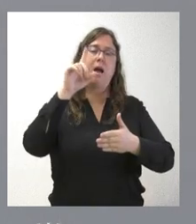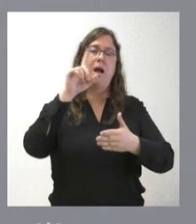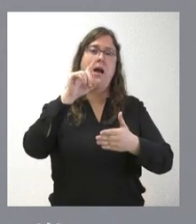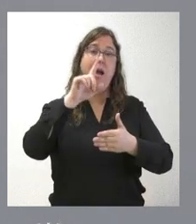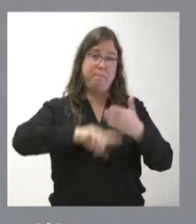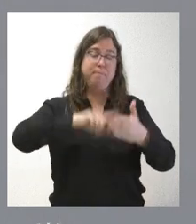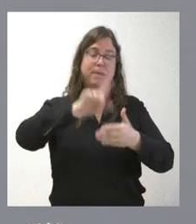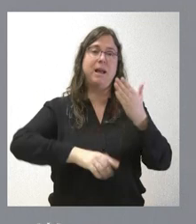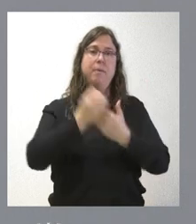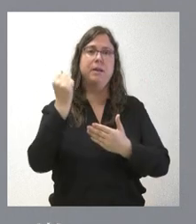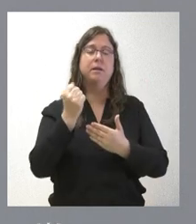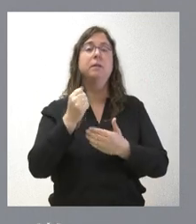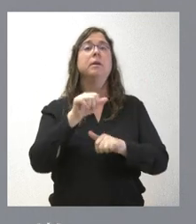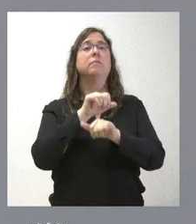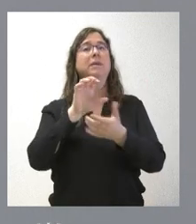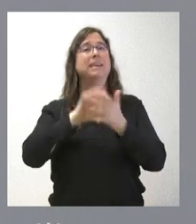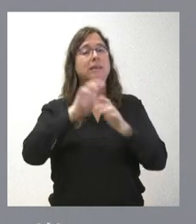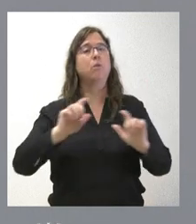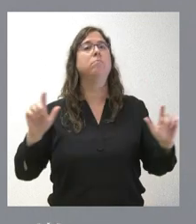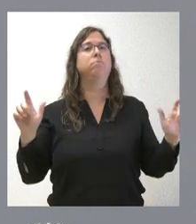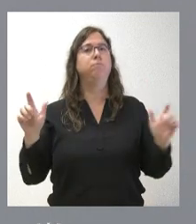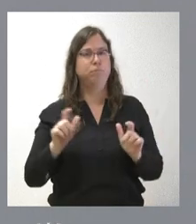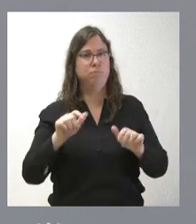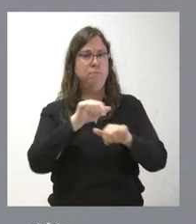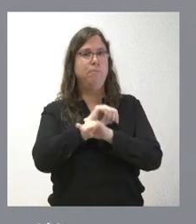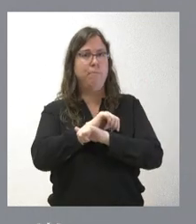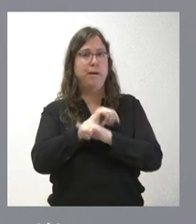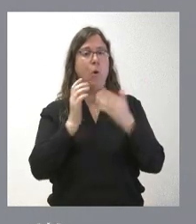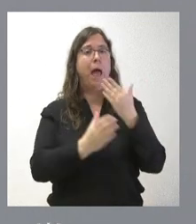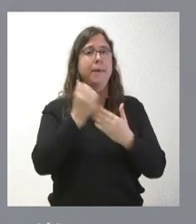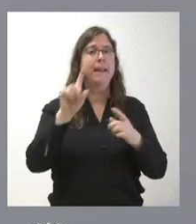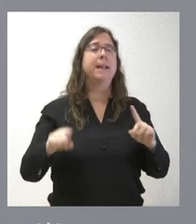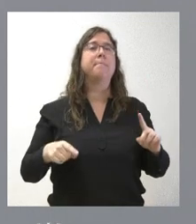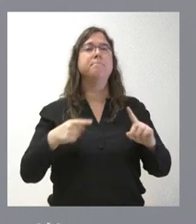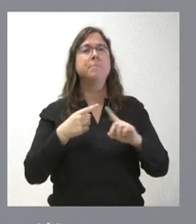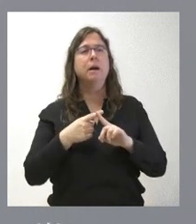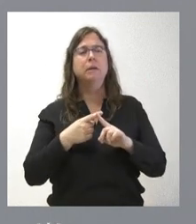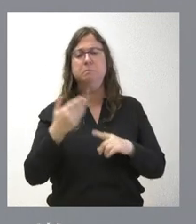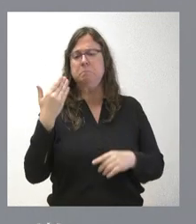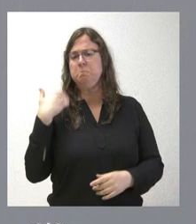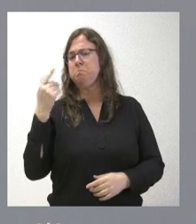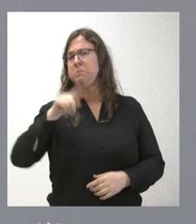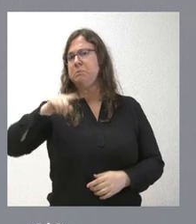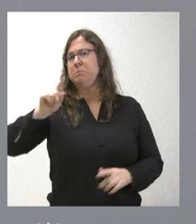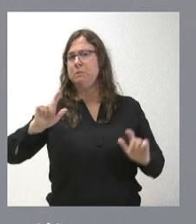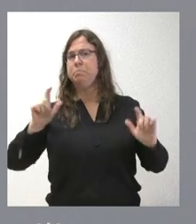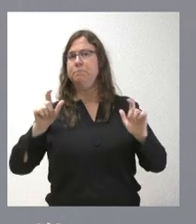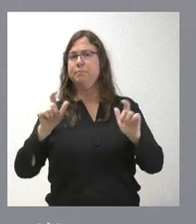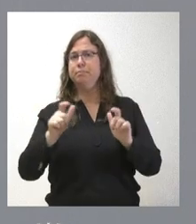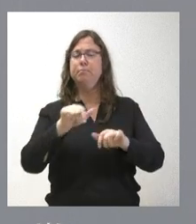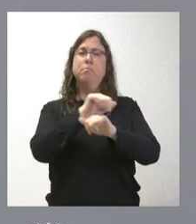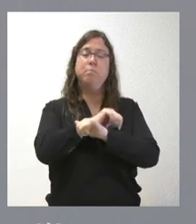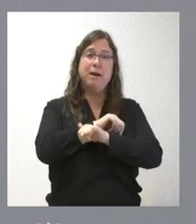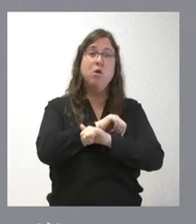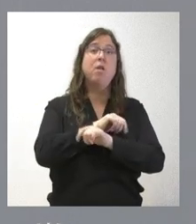visto bajar la cifra del paro registrado en el mes de abril y en la tendencia de los últimos meses. Y para el